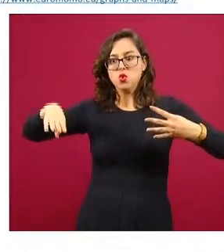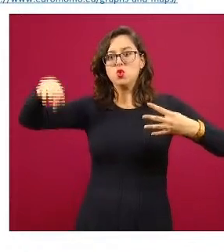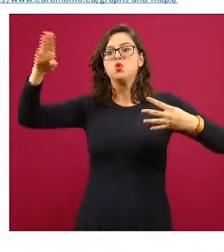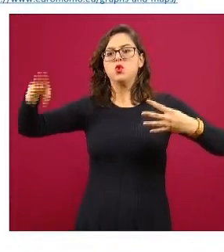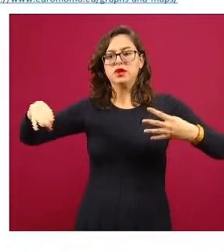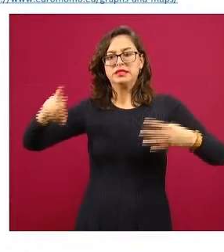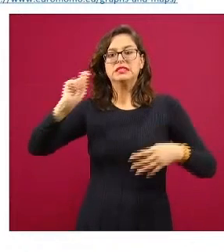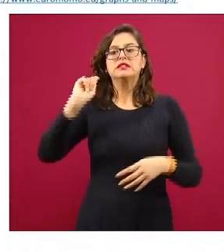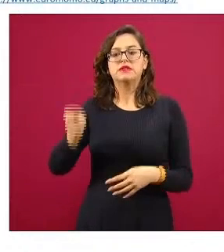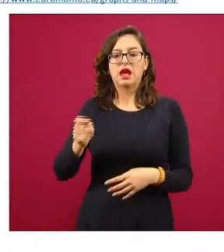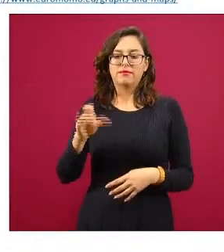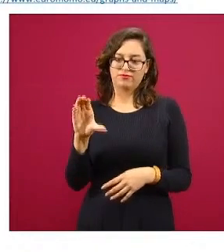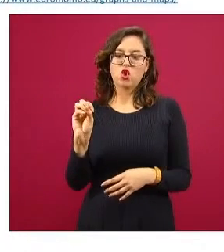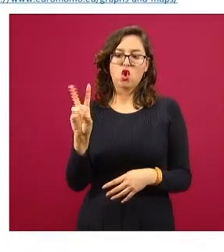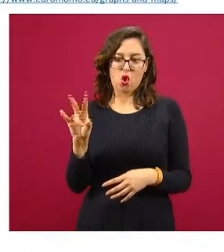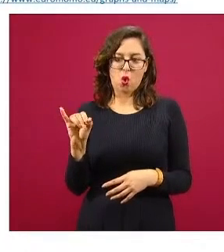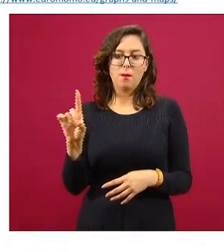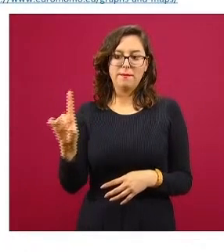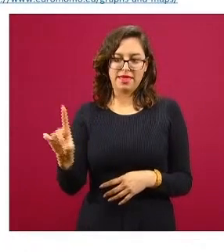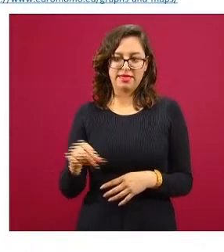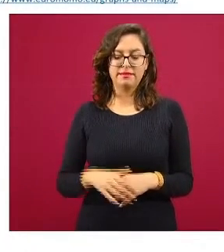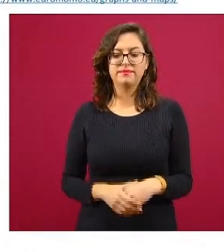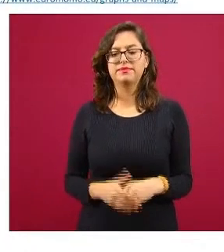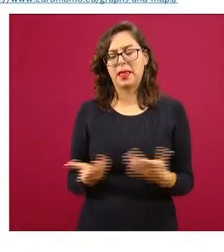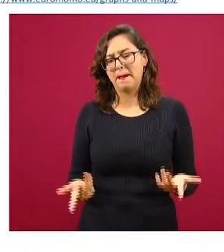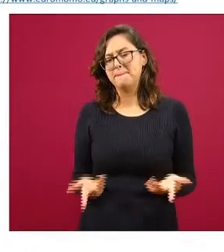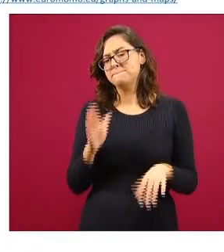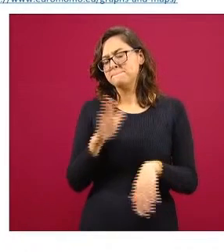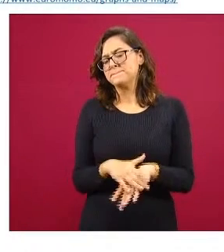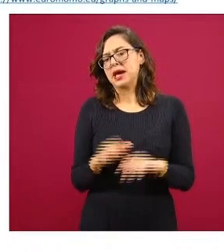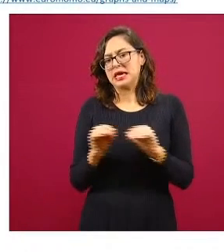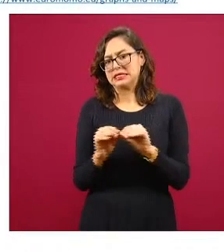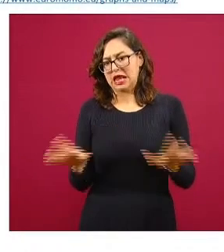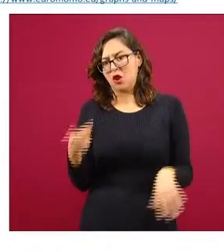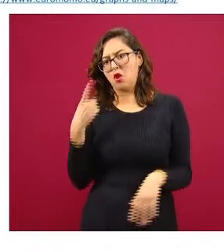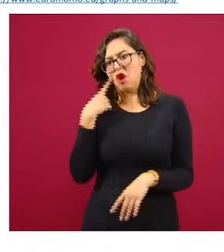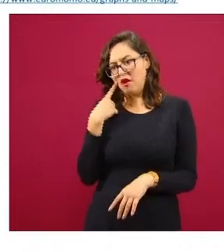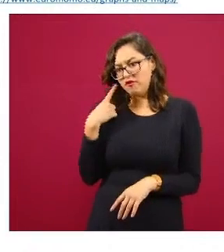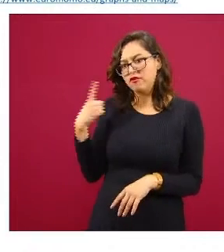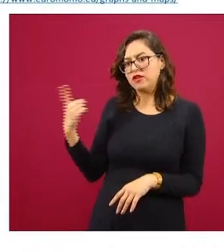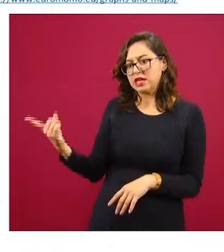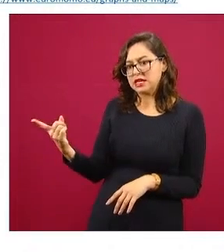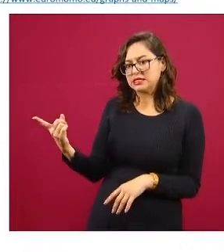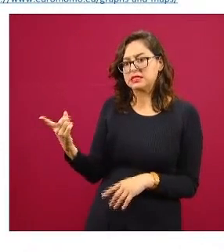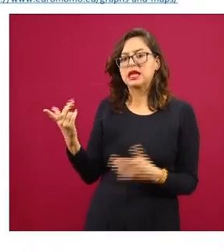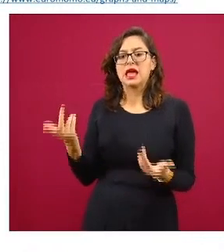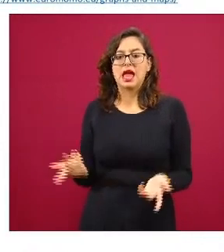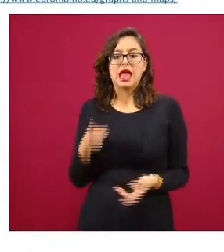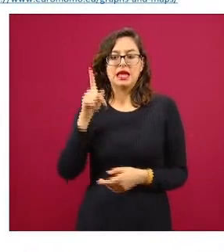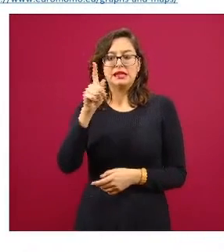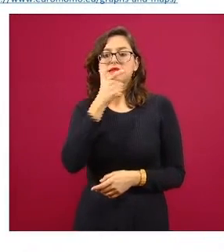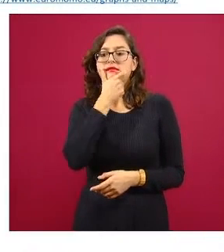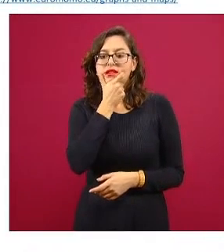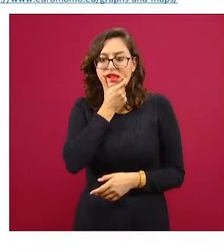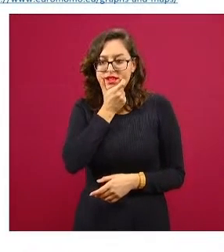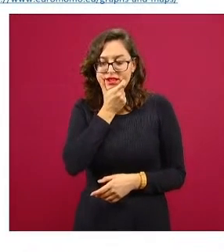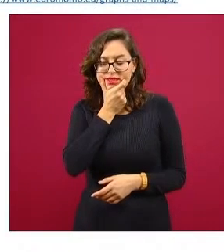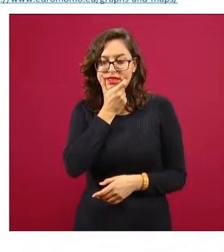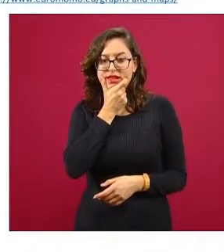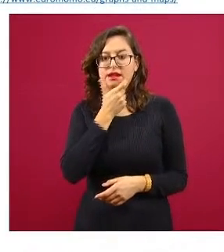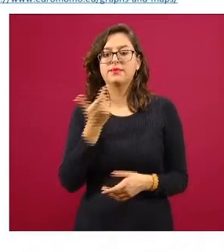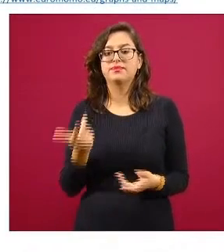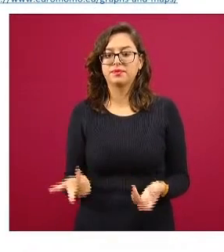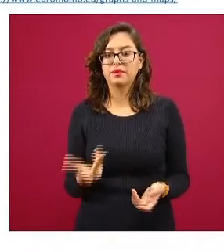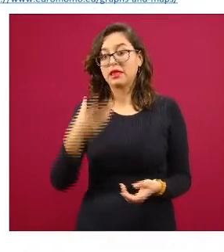Acá un ejemplo más preciso sobre el monitoreo sentinela en Inglaterra en este caso